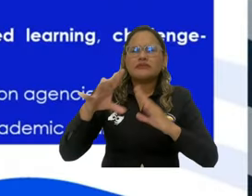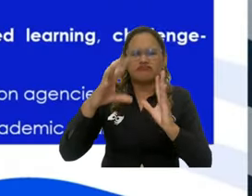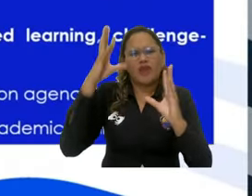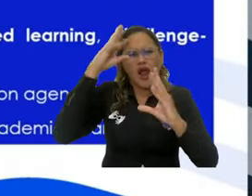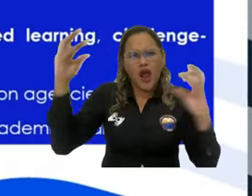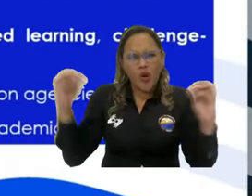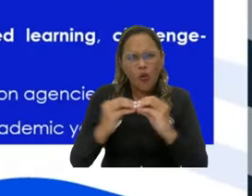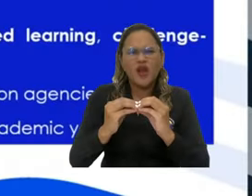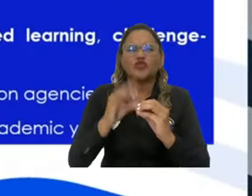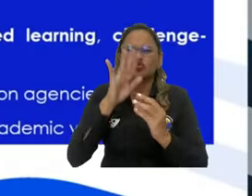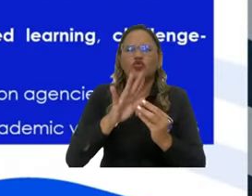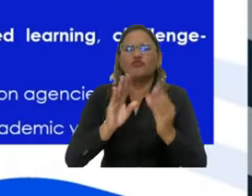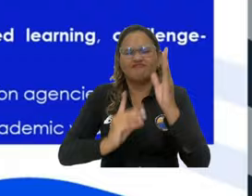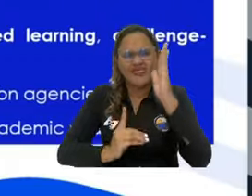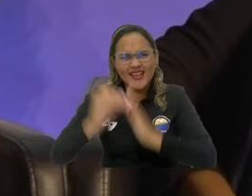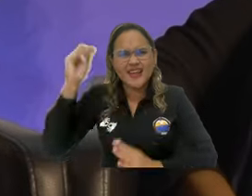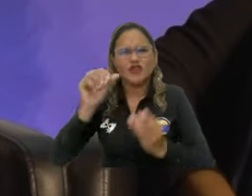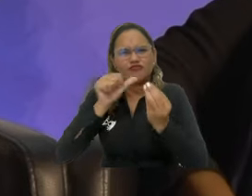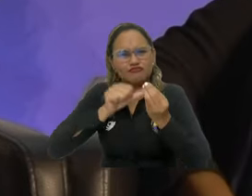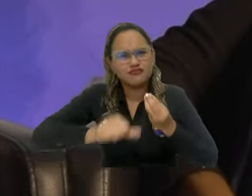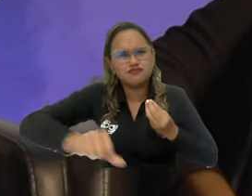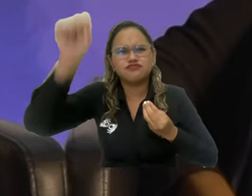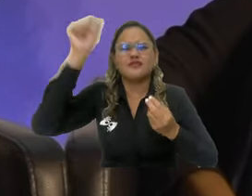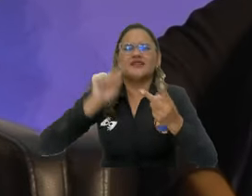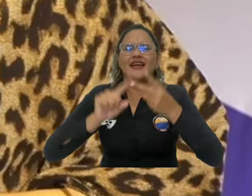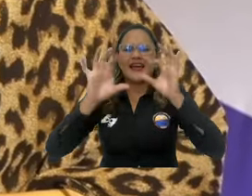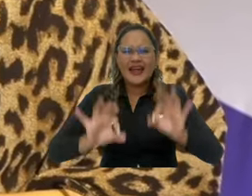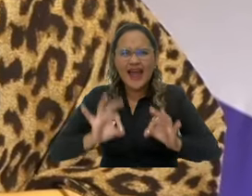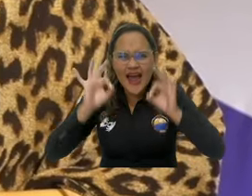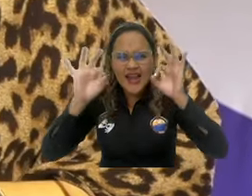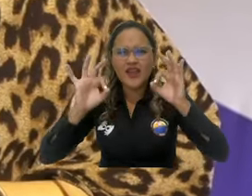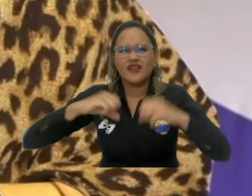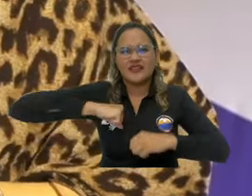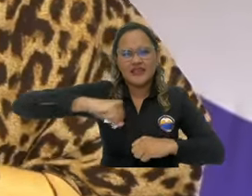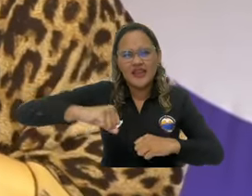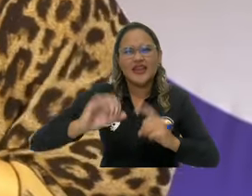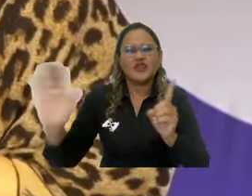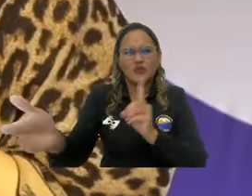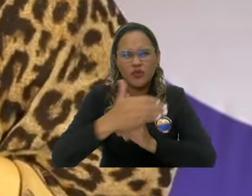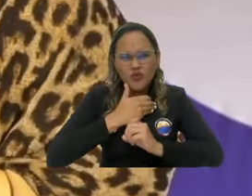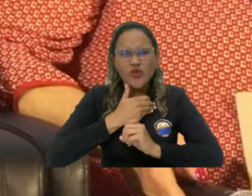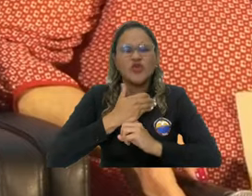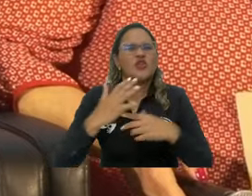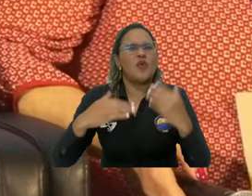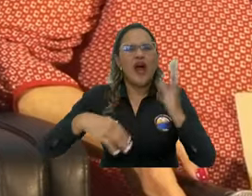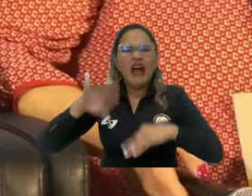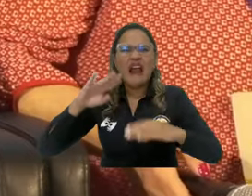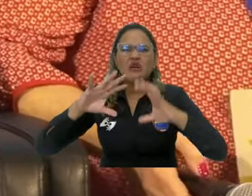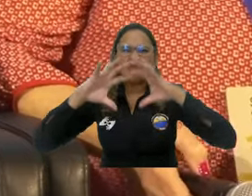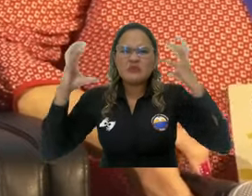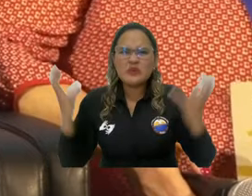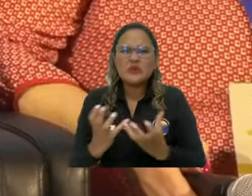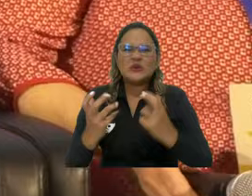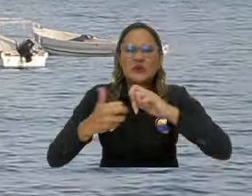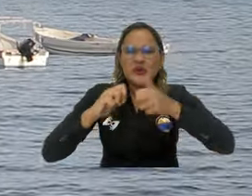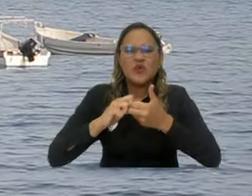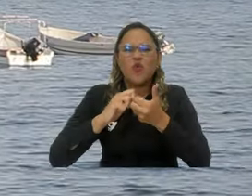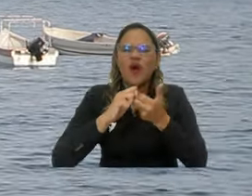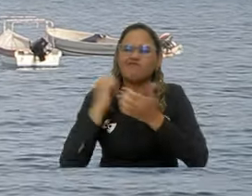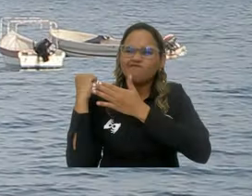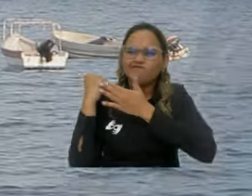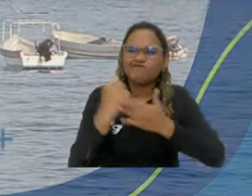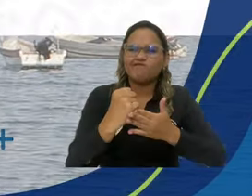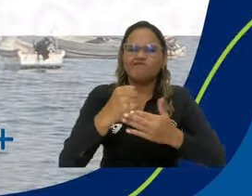Objetivos de Desarrollo Sostenible, la Educación de Calidad, Justicia Social, Protección de los Derechos Humanos y la Lucha contra Desafíos